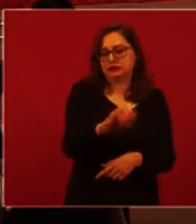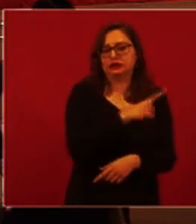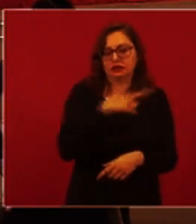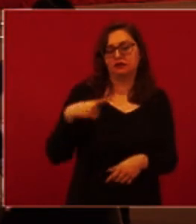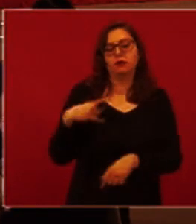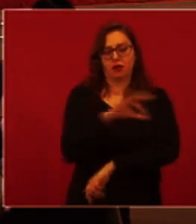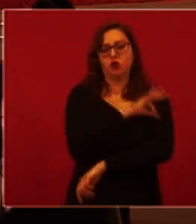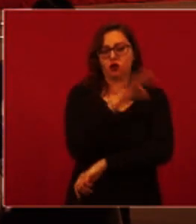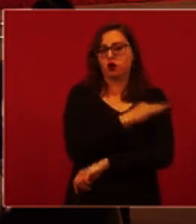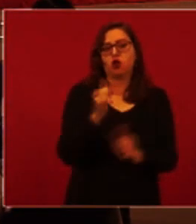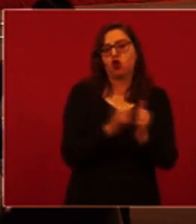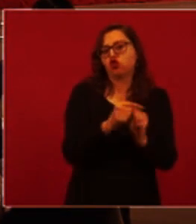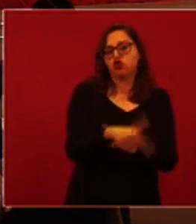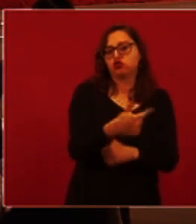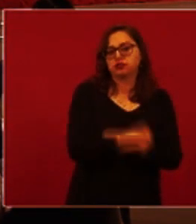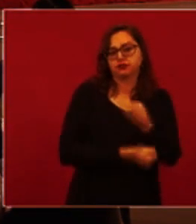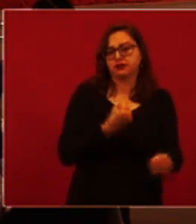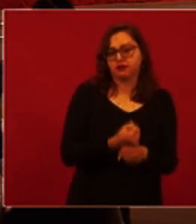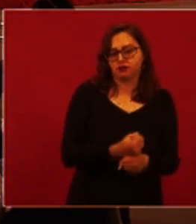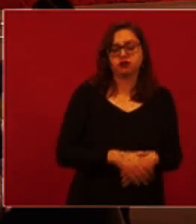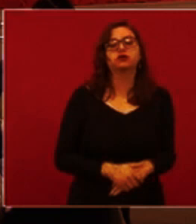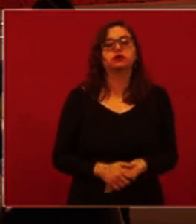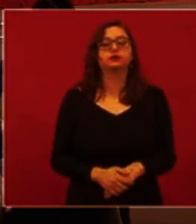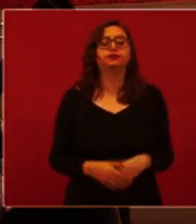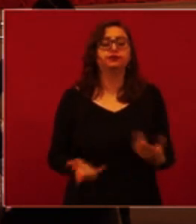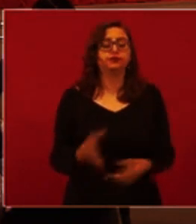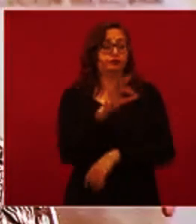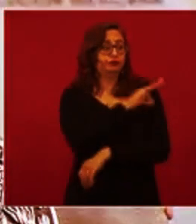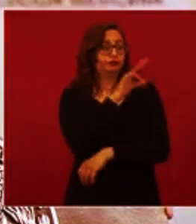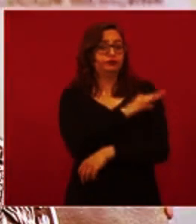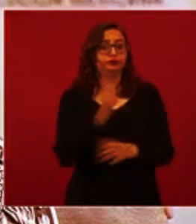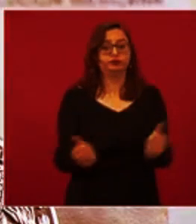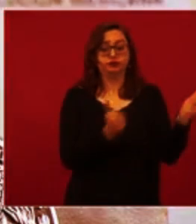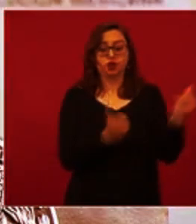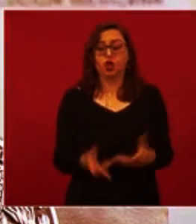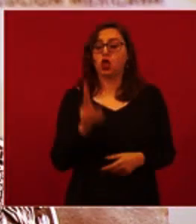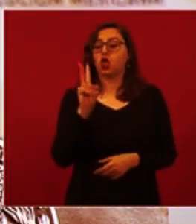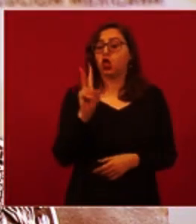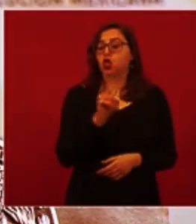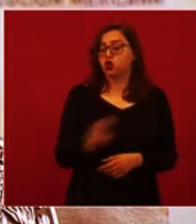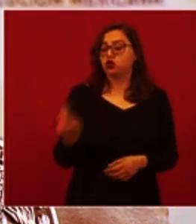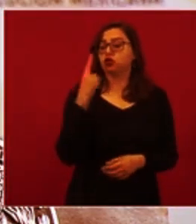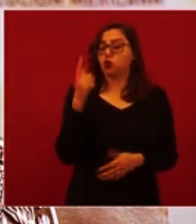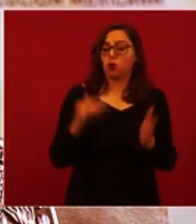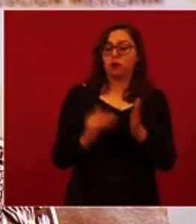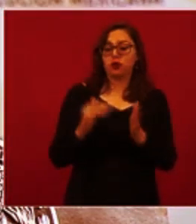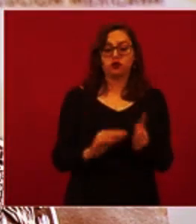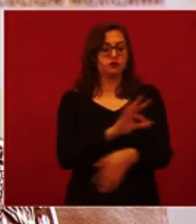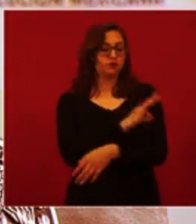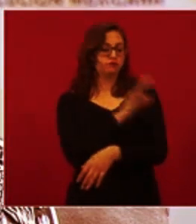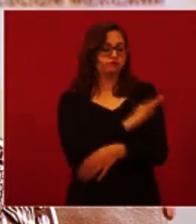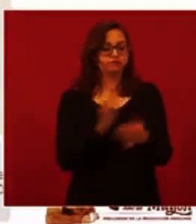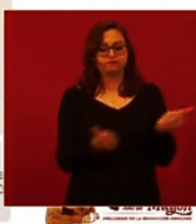Se han recibido en el país un poco más de 201 millones de dosis de estas vacunas.